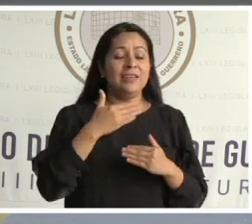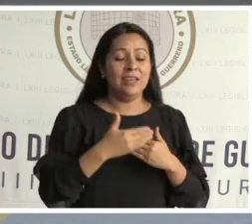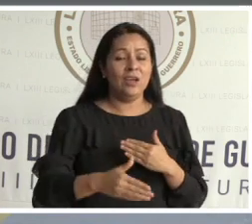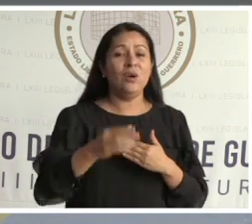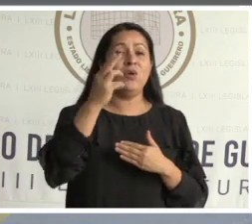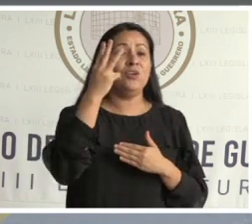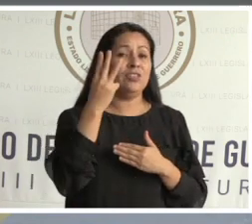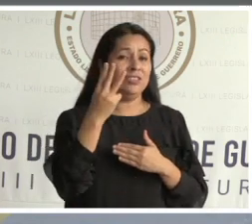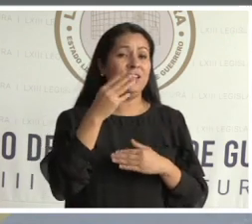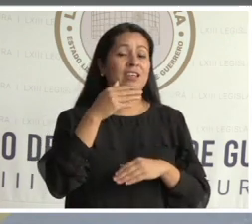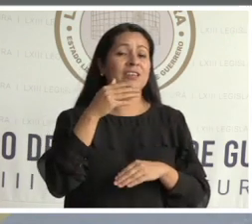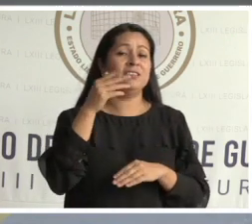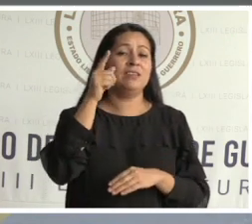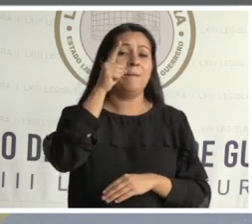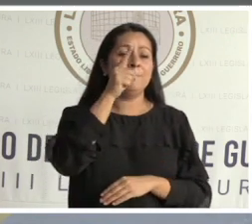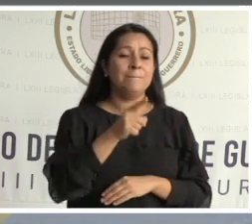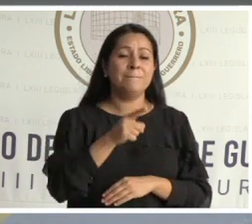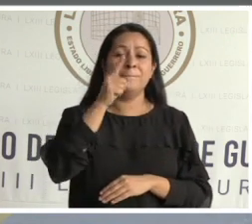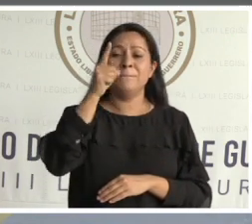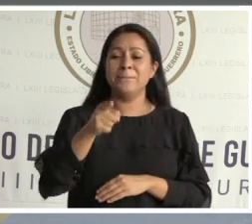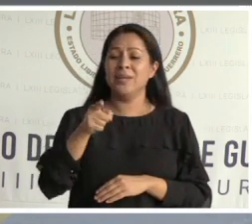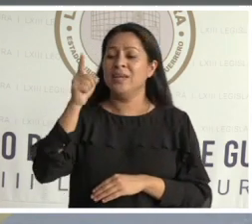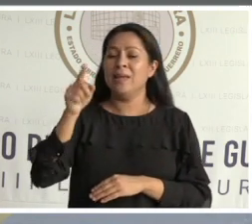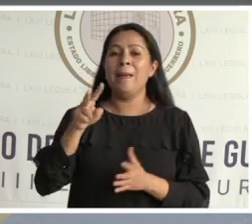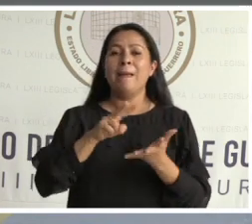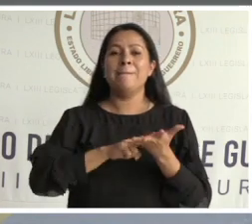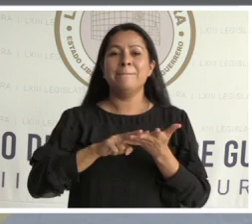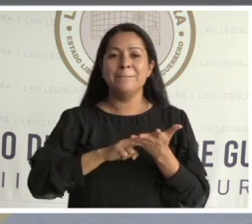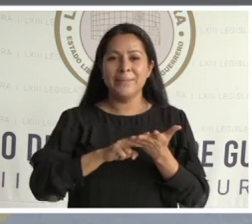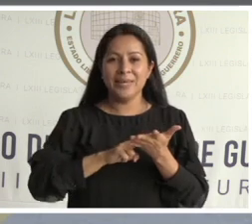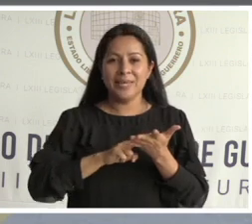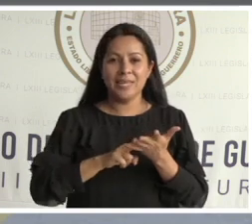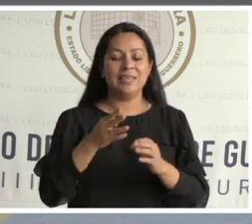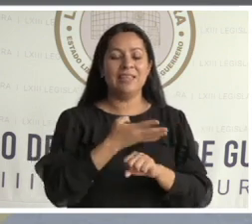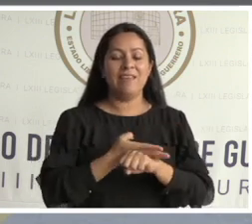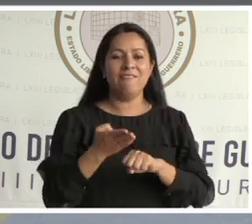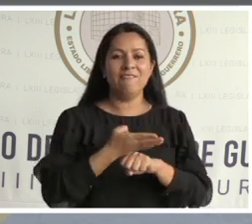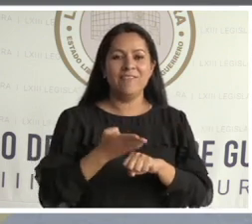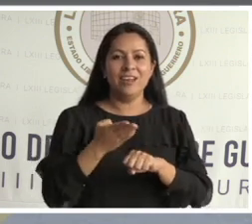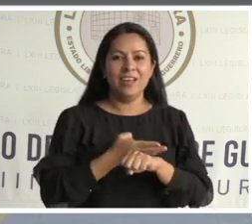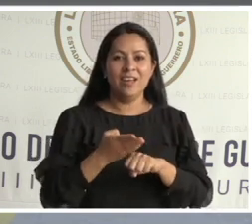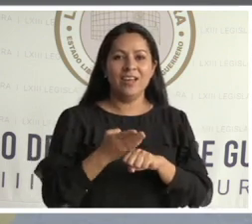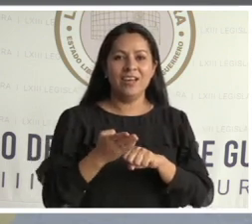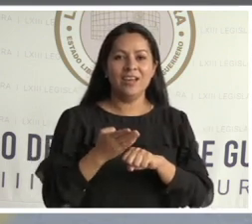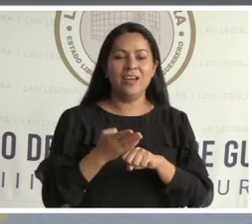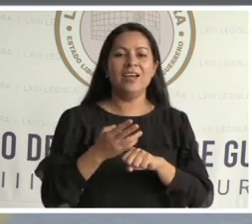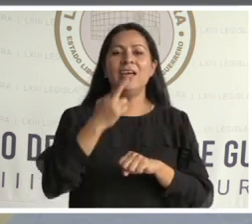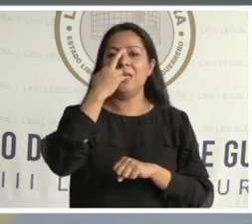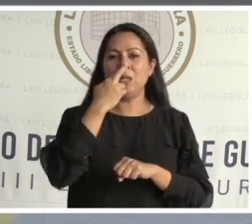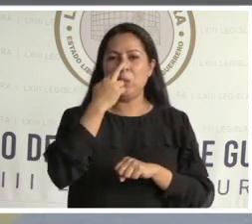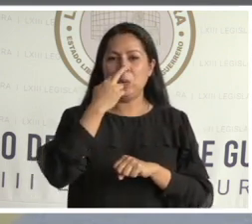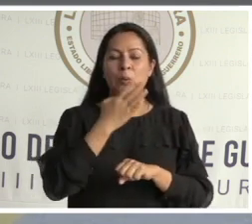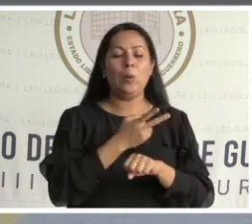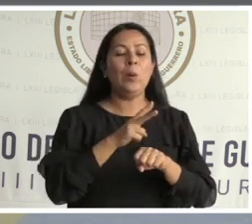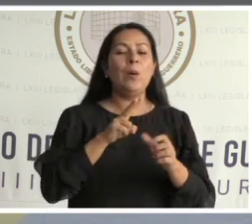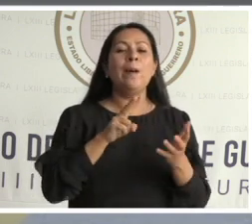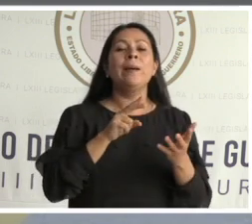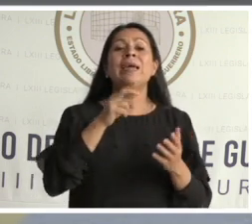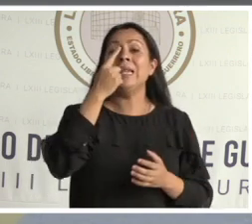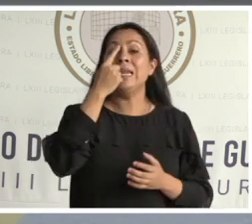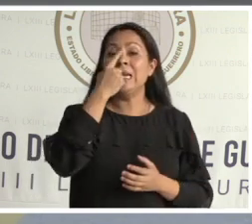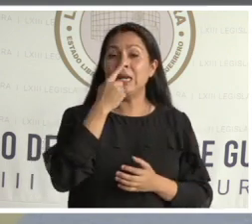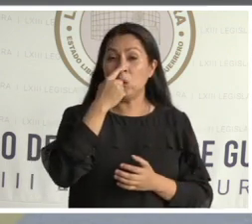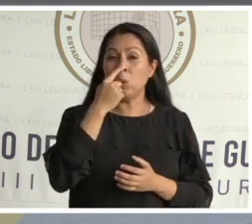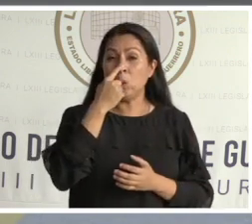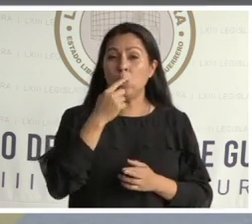tres franjas verticales, verde y rojo a los extremos y blanca en el centro. El rojo